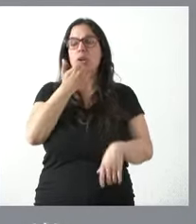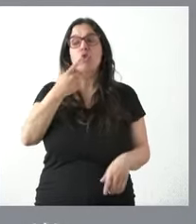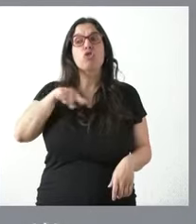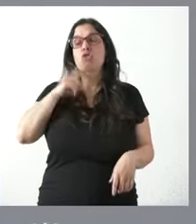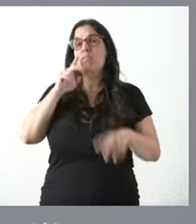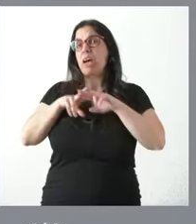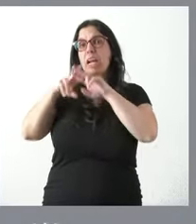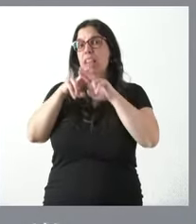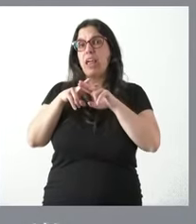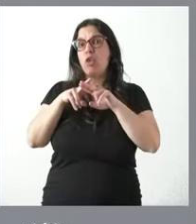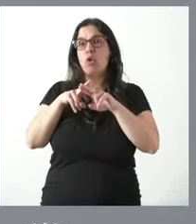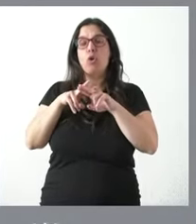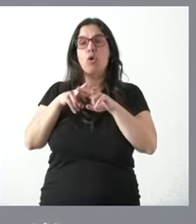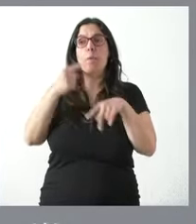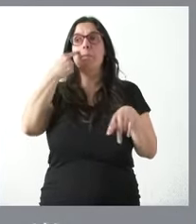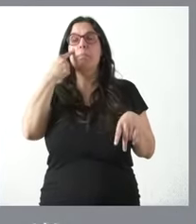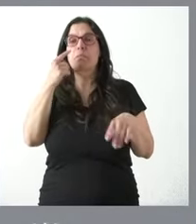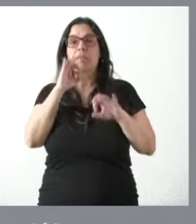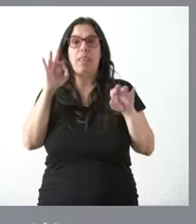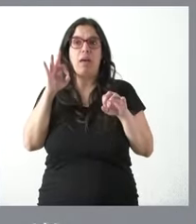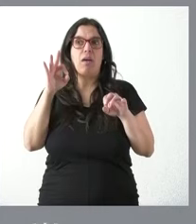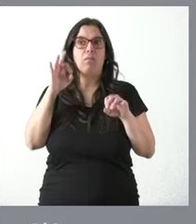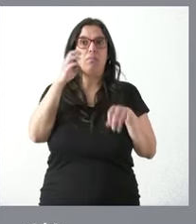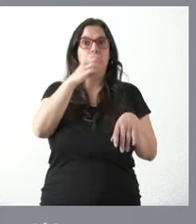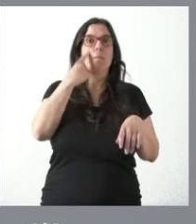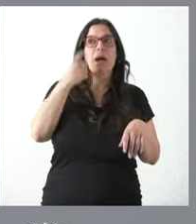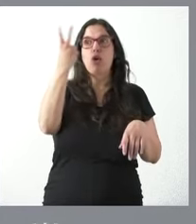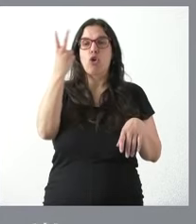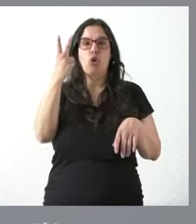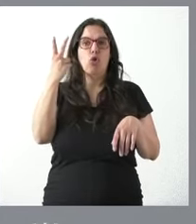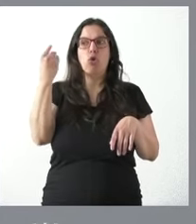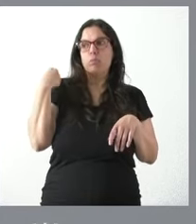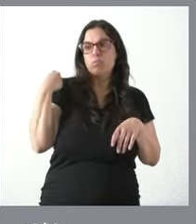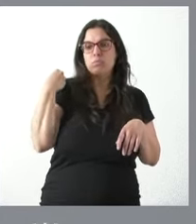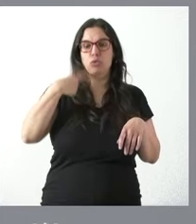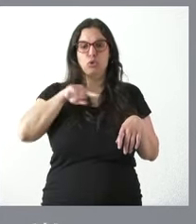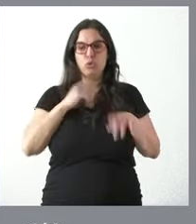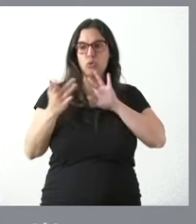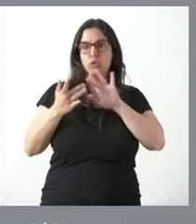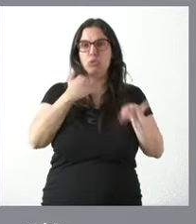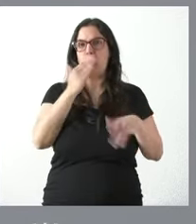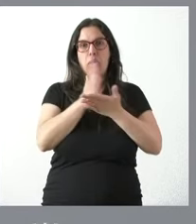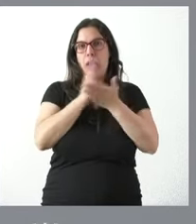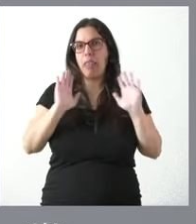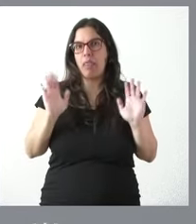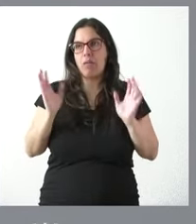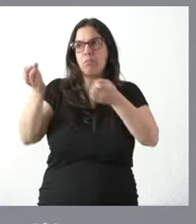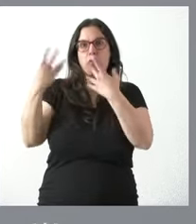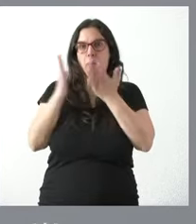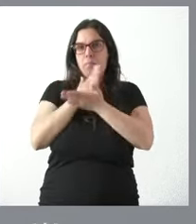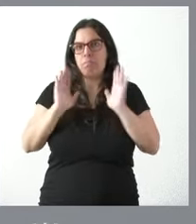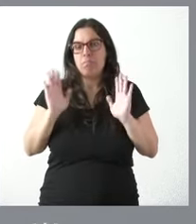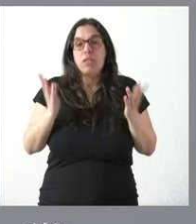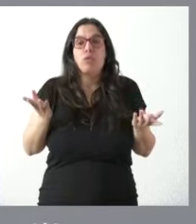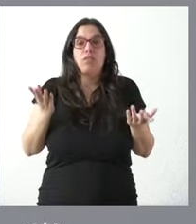analizado tampoco ninguna de las dos entidades se ha dirigido a la Junta de Castilla y León para informarnos y por